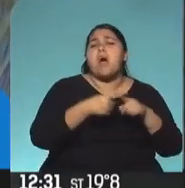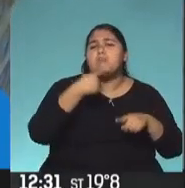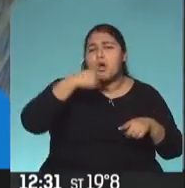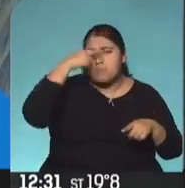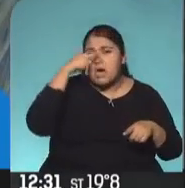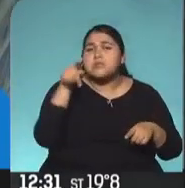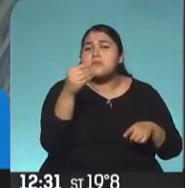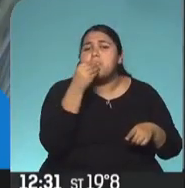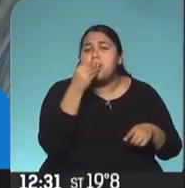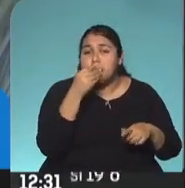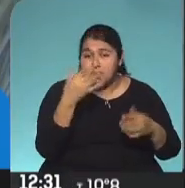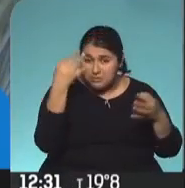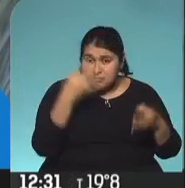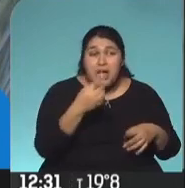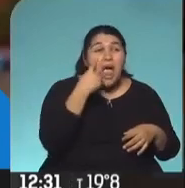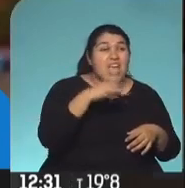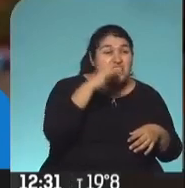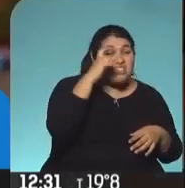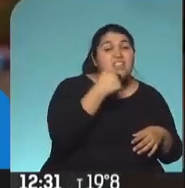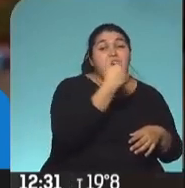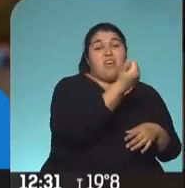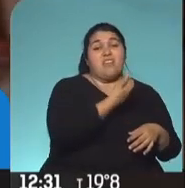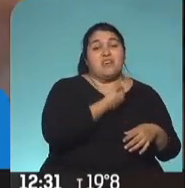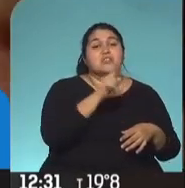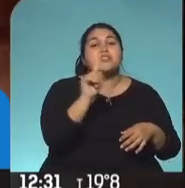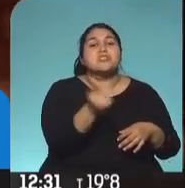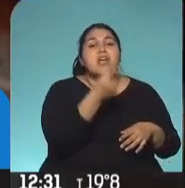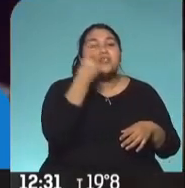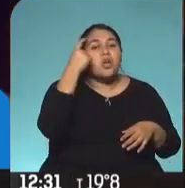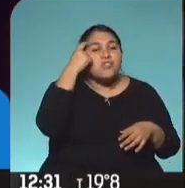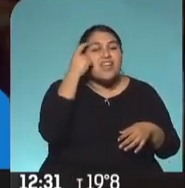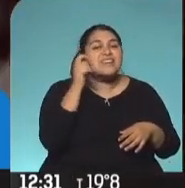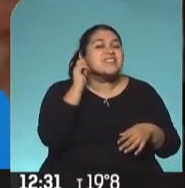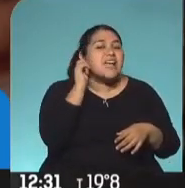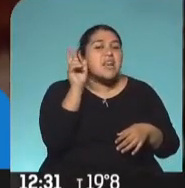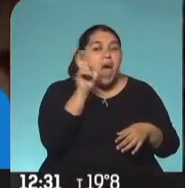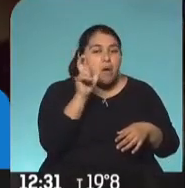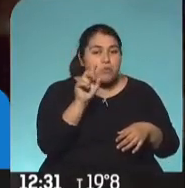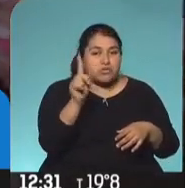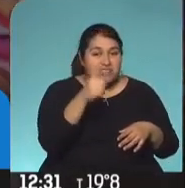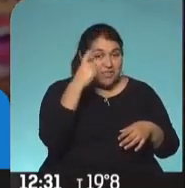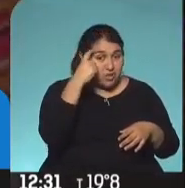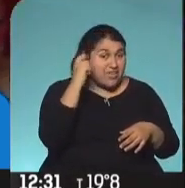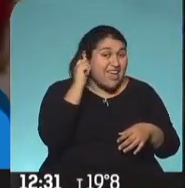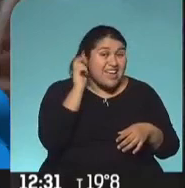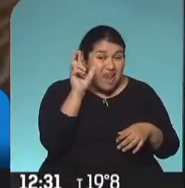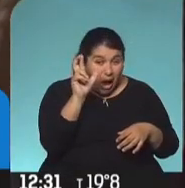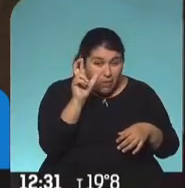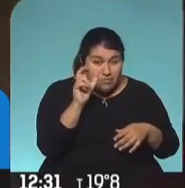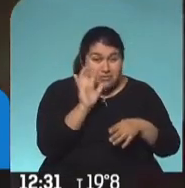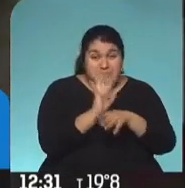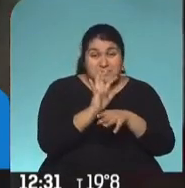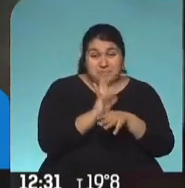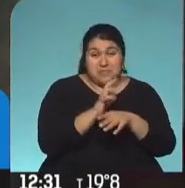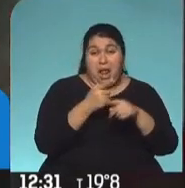comerías vos tengo idea. Bueno, el INDEC dice que tenemos que comer 110 gramos de queso cremoso por mes. 110 gramos es la